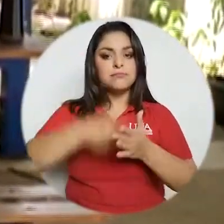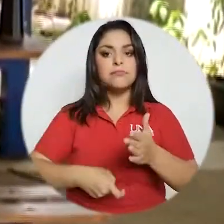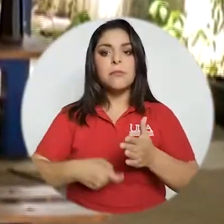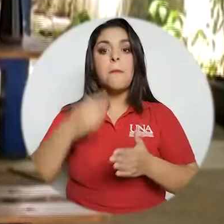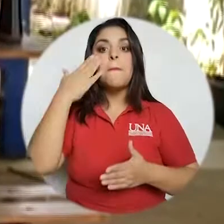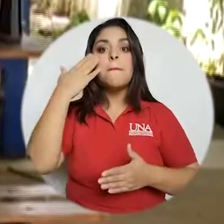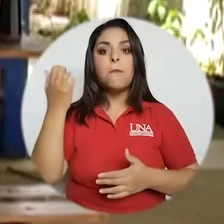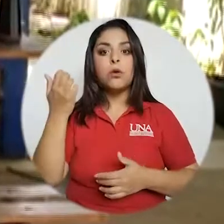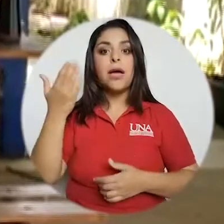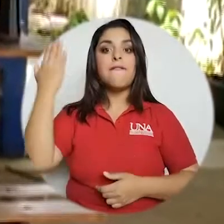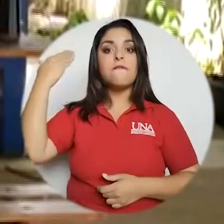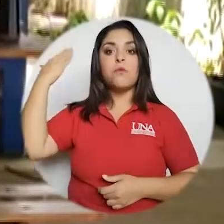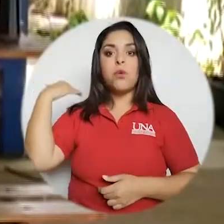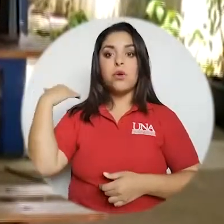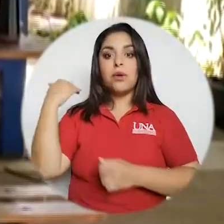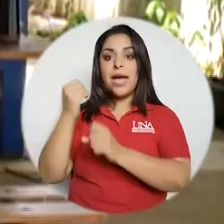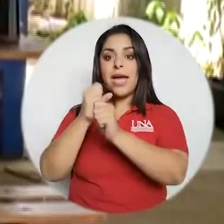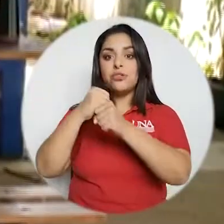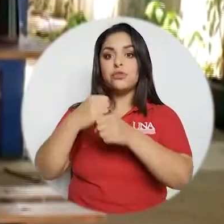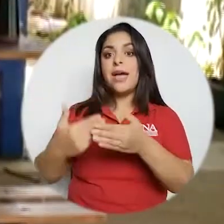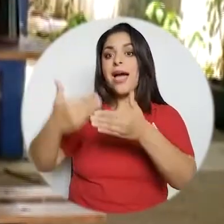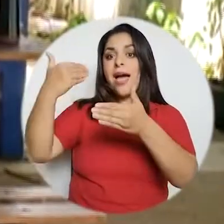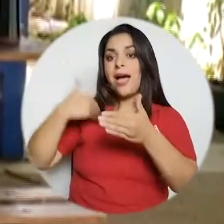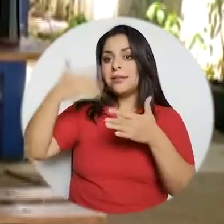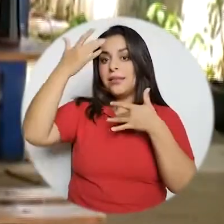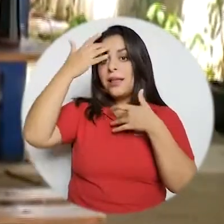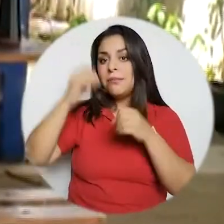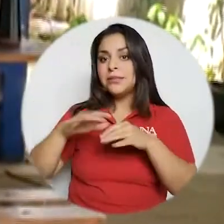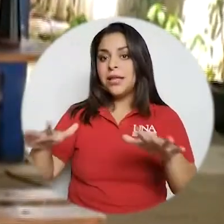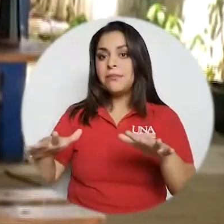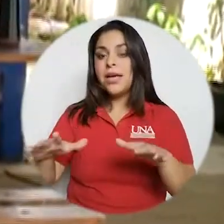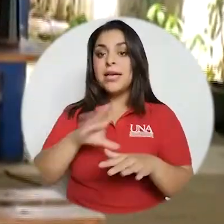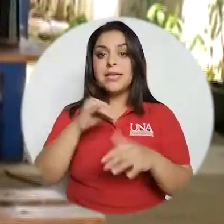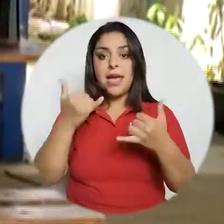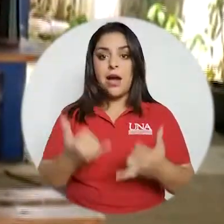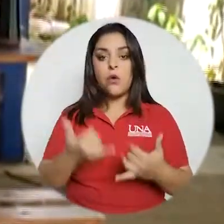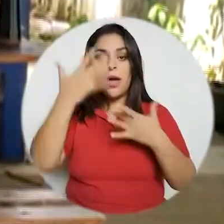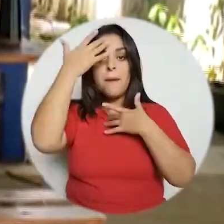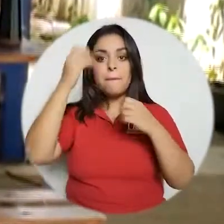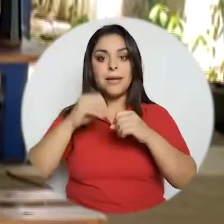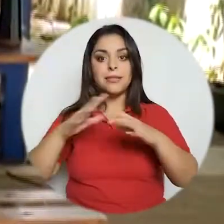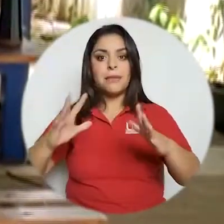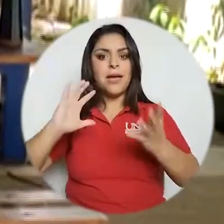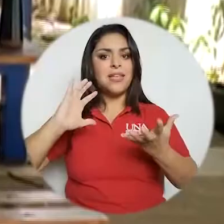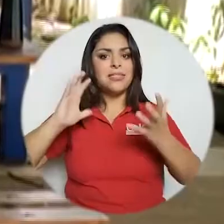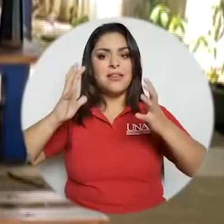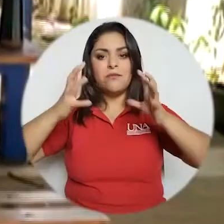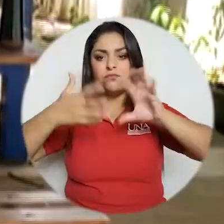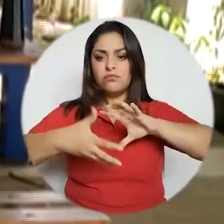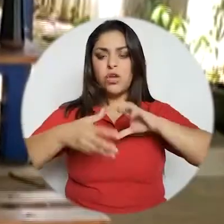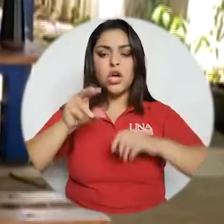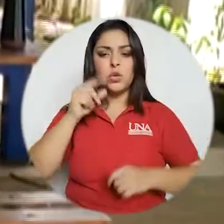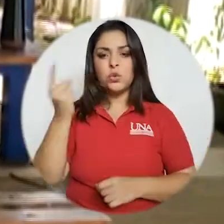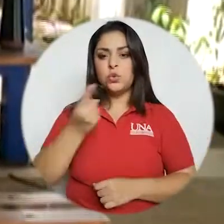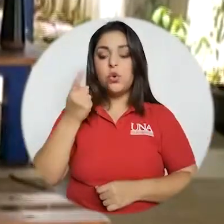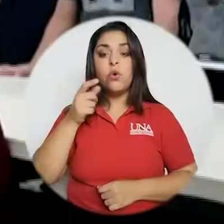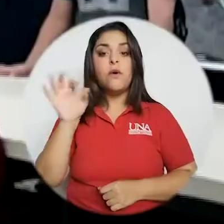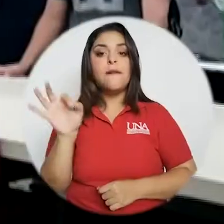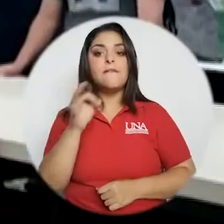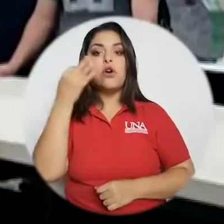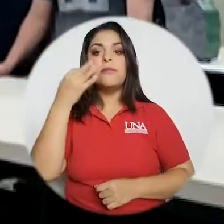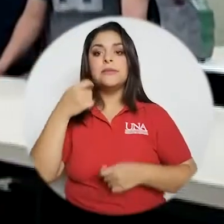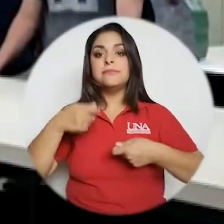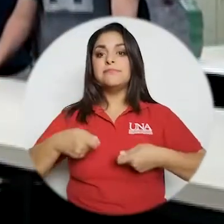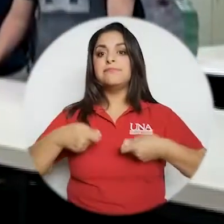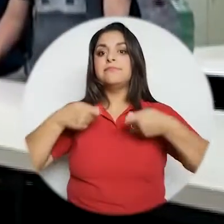porque fueron elaborados antes de la pandemia y que la pandemia nos ha transformado no solamente